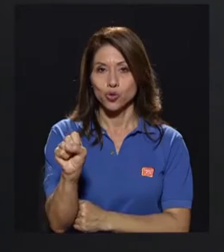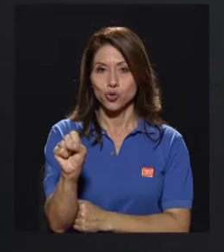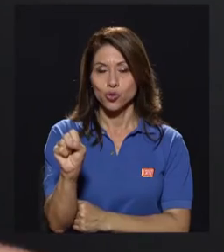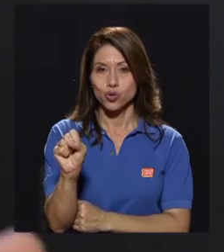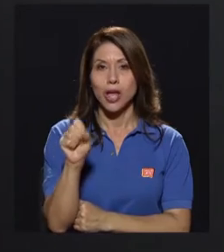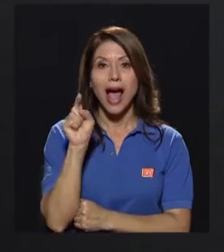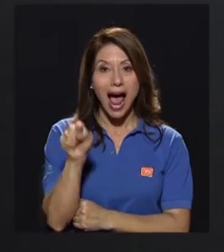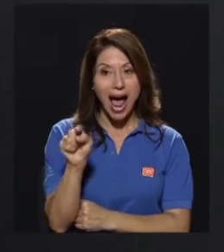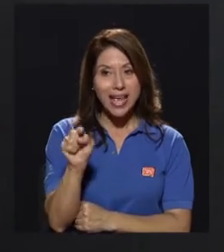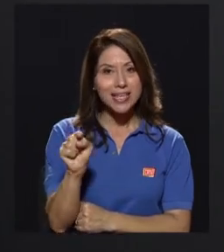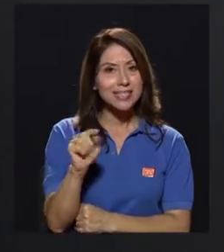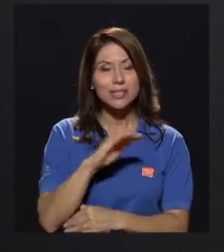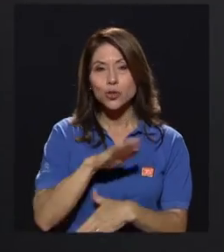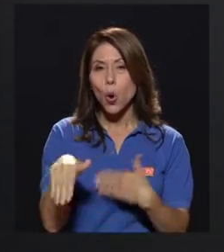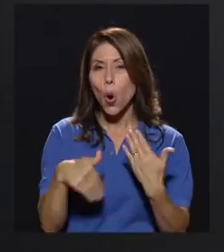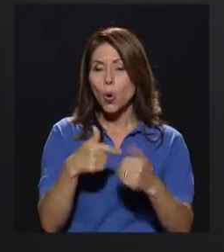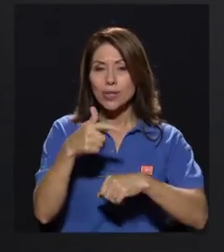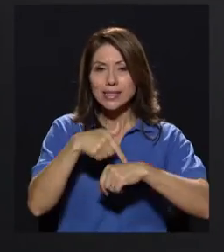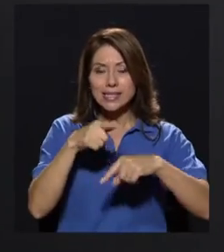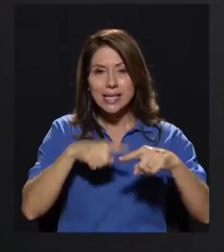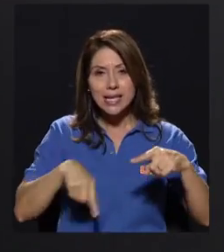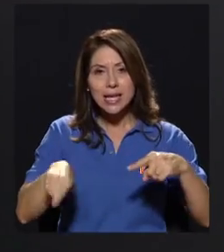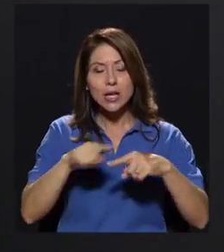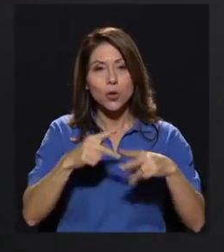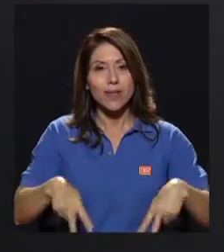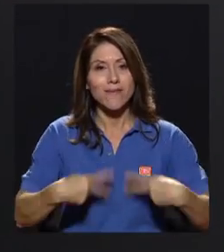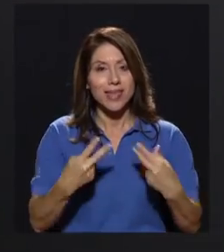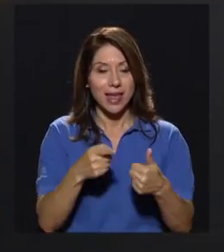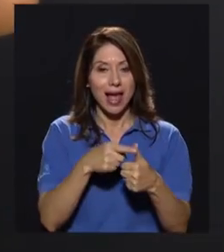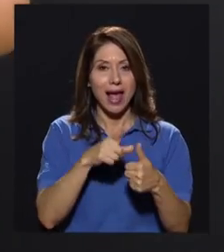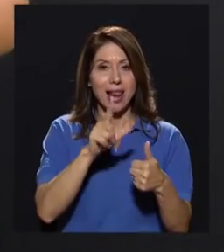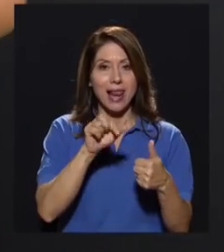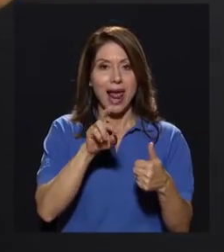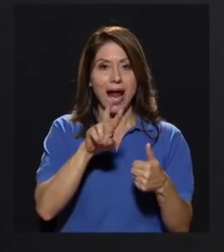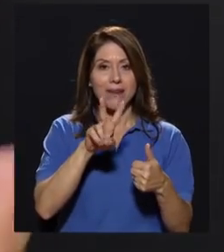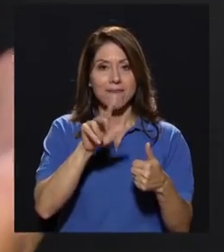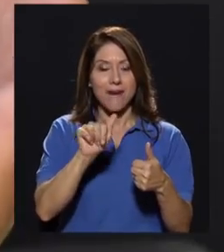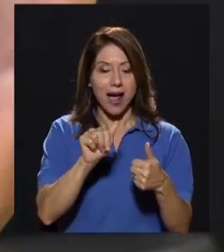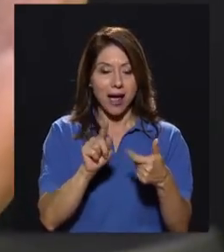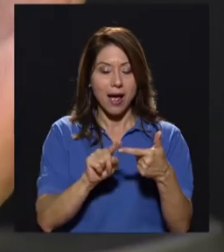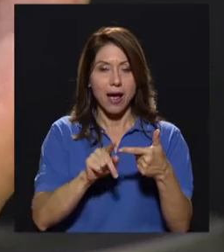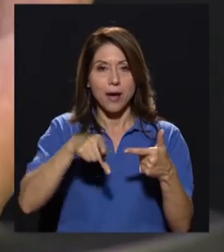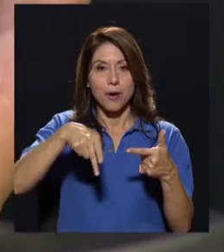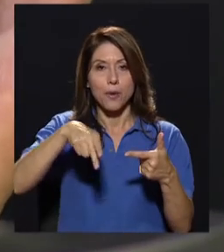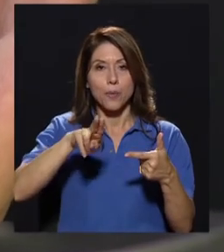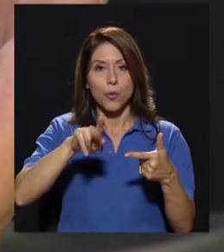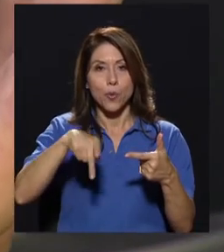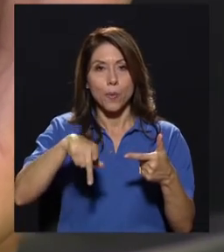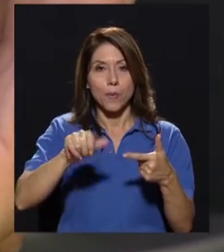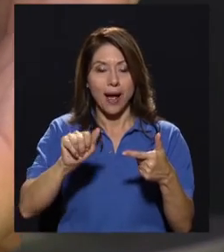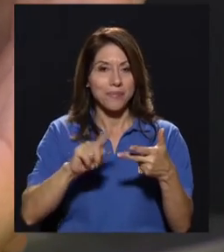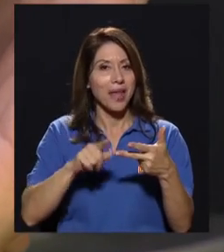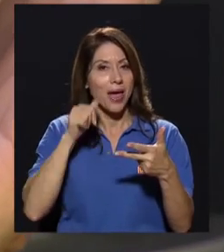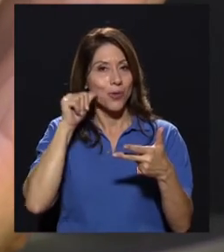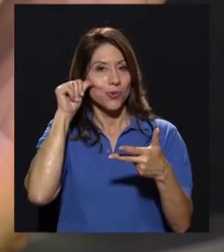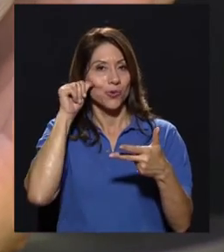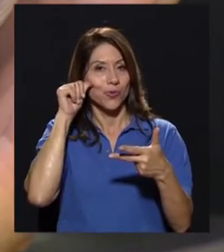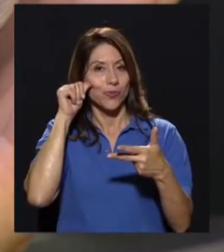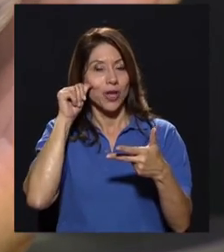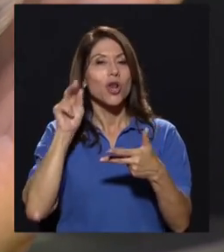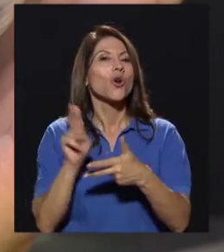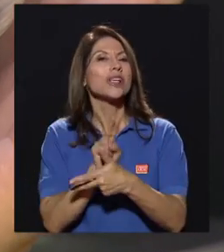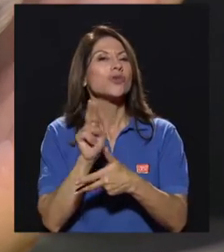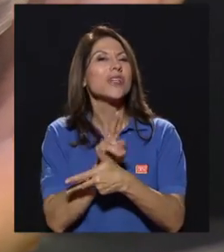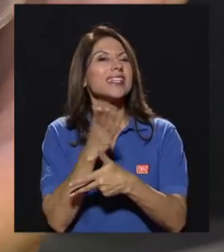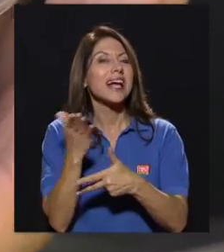ahí tenemos todo el ciclo de vida, las larvas, la pupa y el adulto. Entonces lo que utilizamos generalmente son